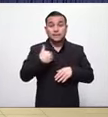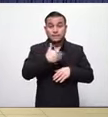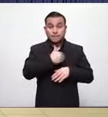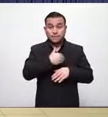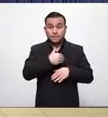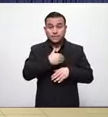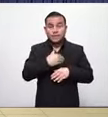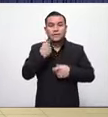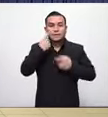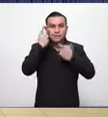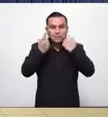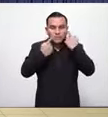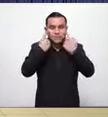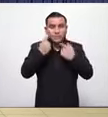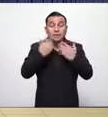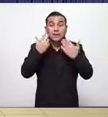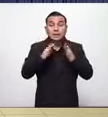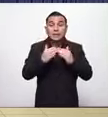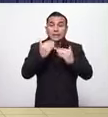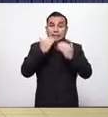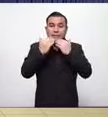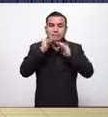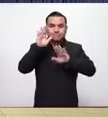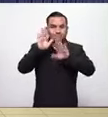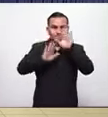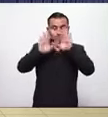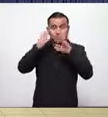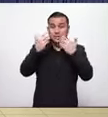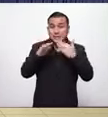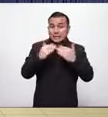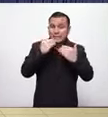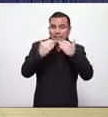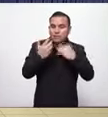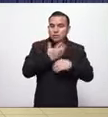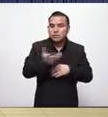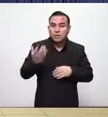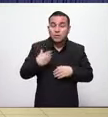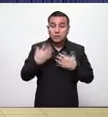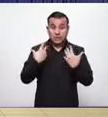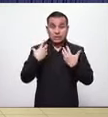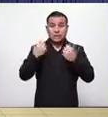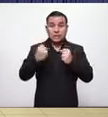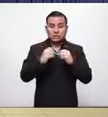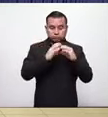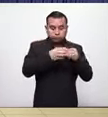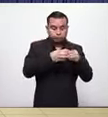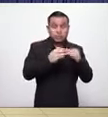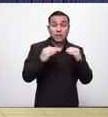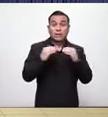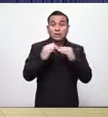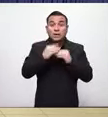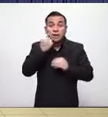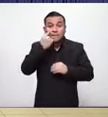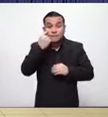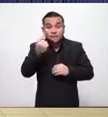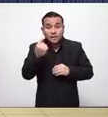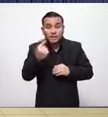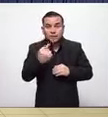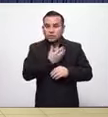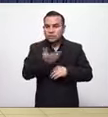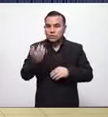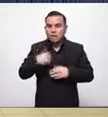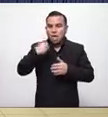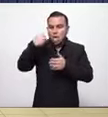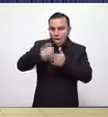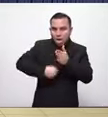hemos tenido la palabra tanto del sector salud como de los que están viendo también en primera línea